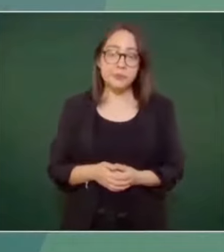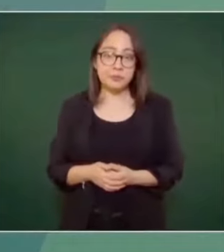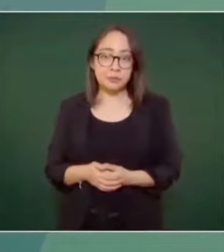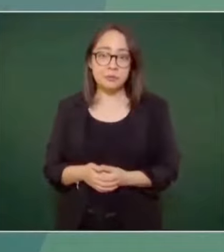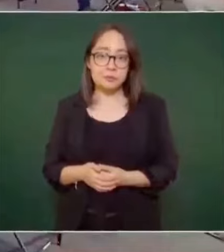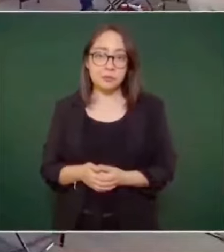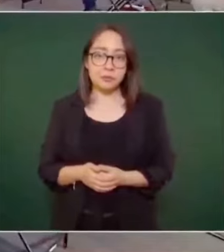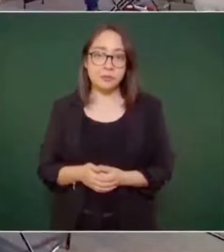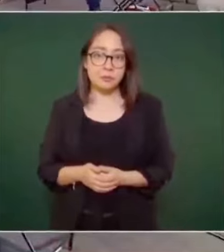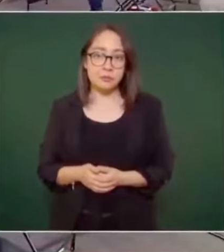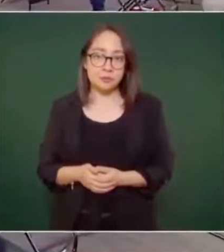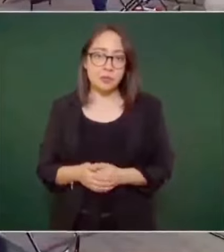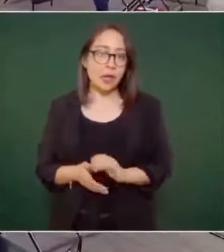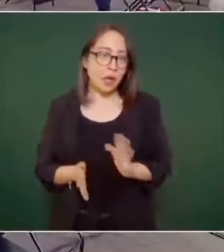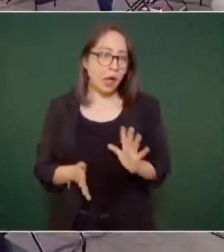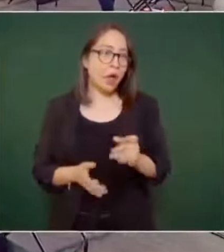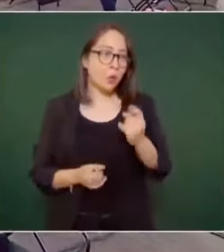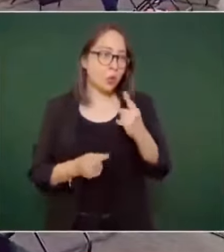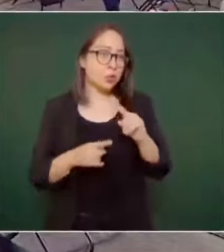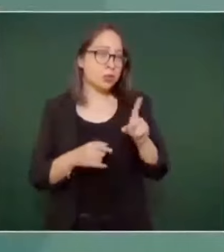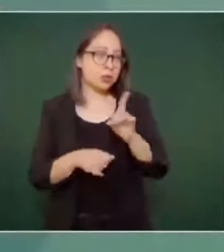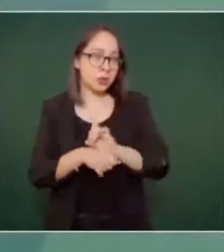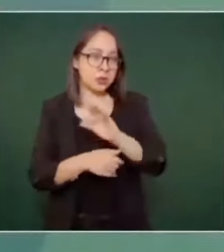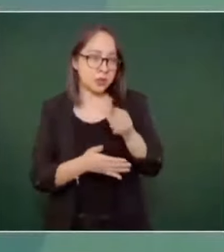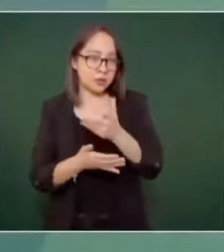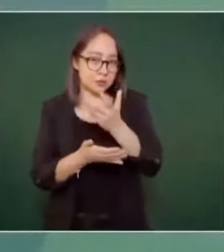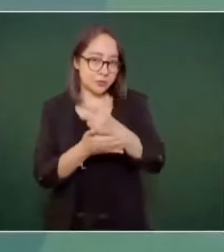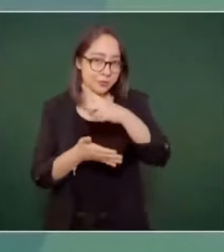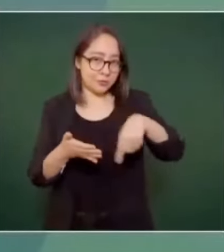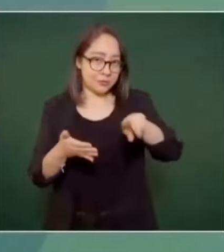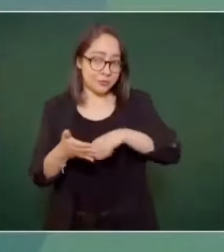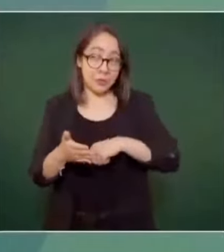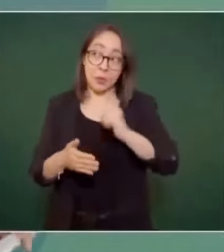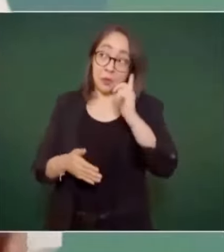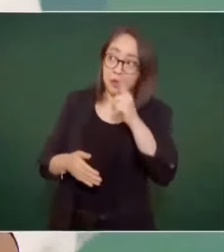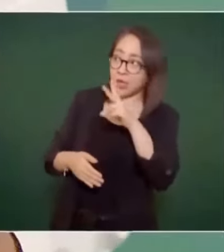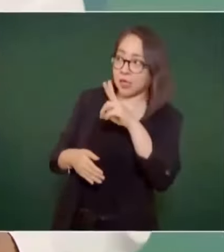Descontando ya de inhábiles y todo el Sí, vamos a cuidar que no nos bajen ninguna.